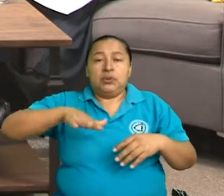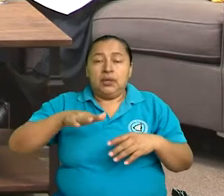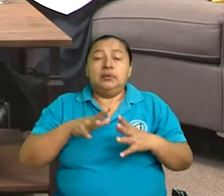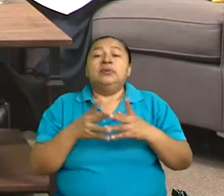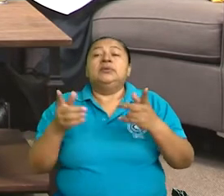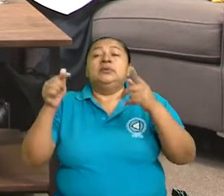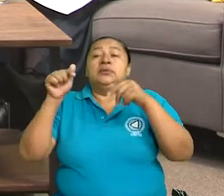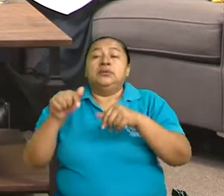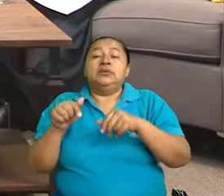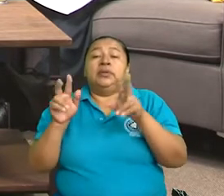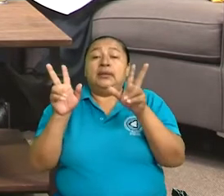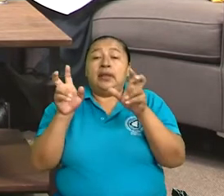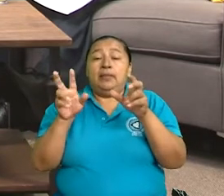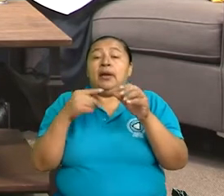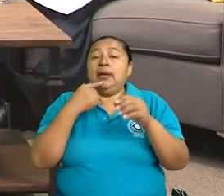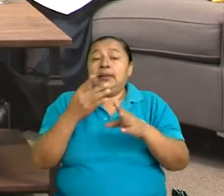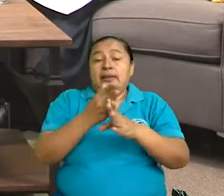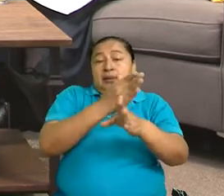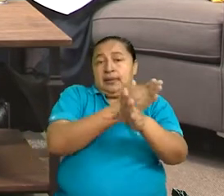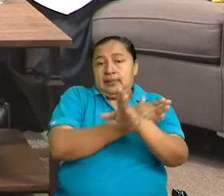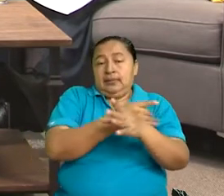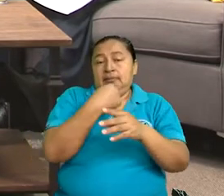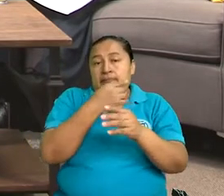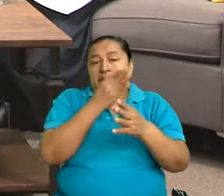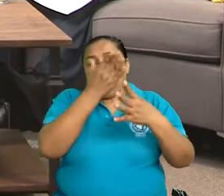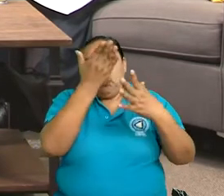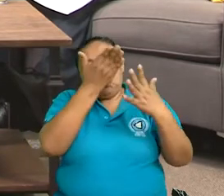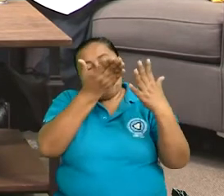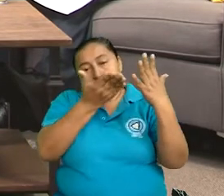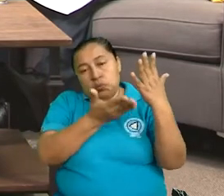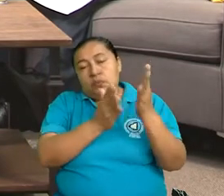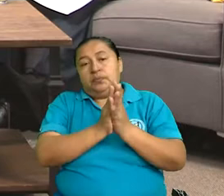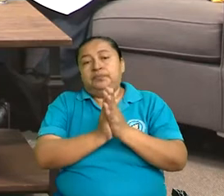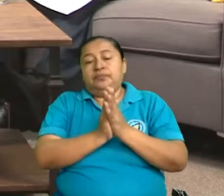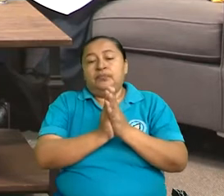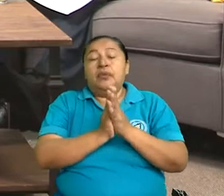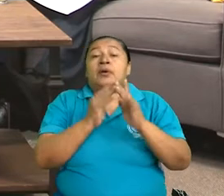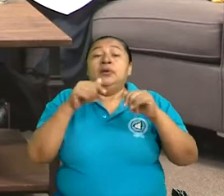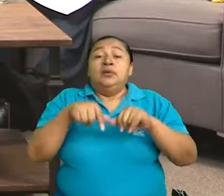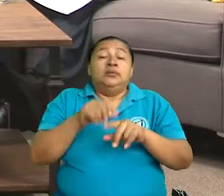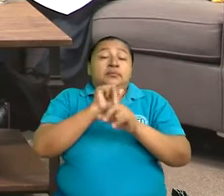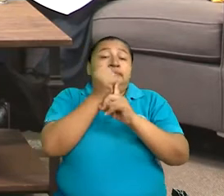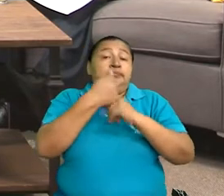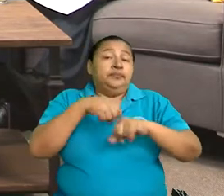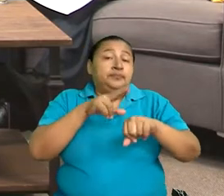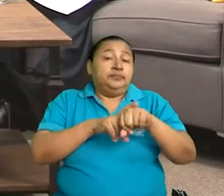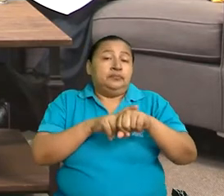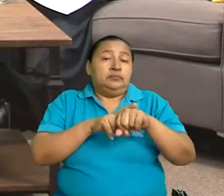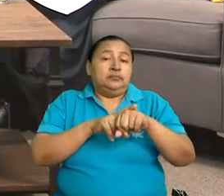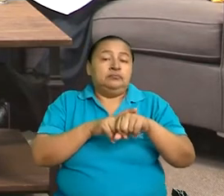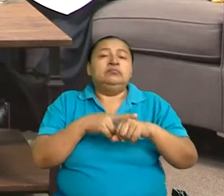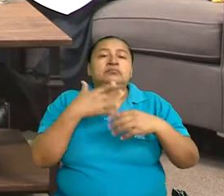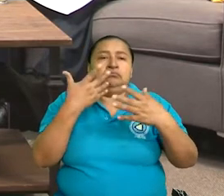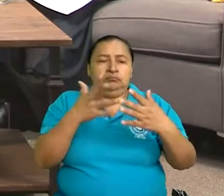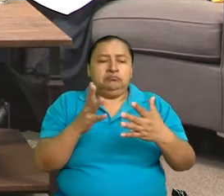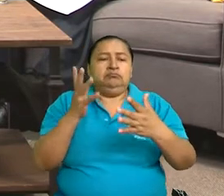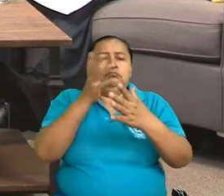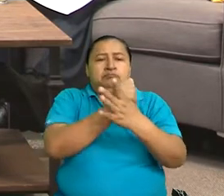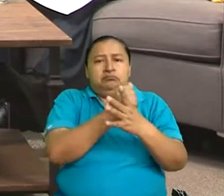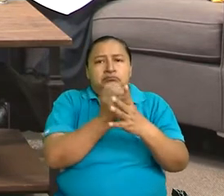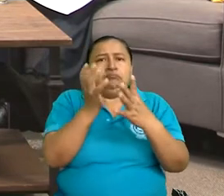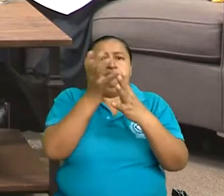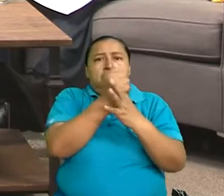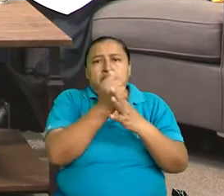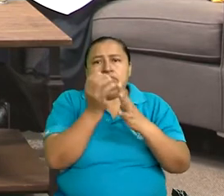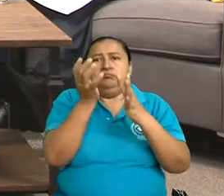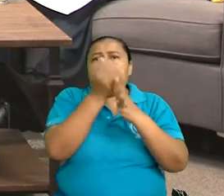caso los temas que he mencionado. La Asamblea Nacional ha venido cumpliendo con ese mandato